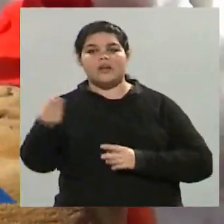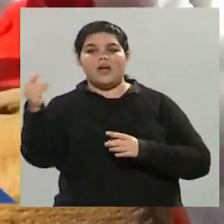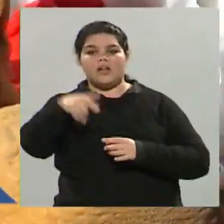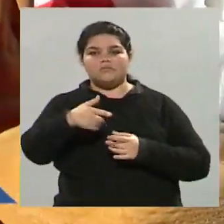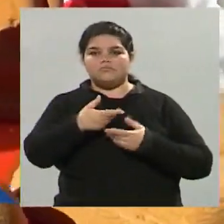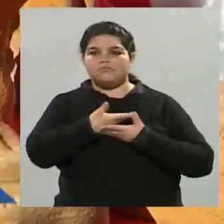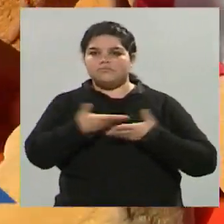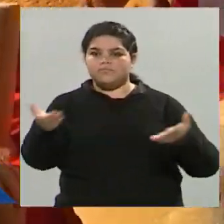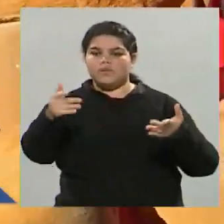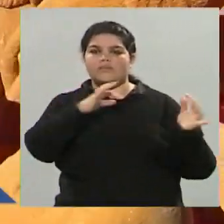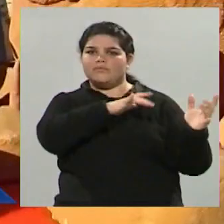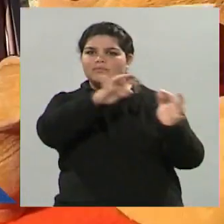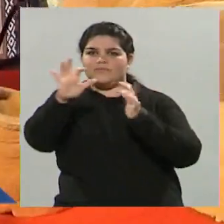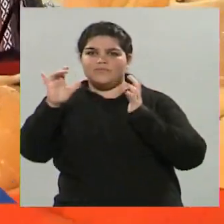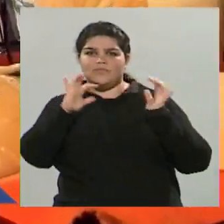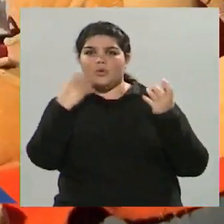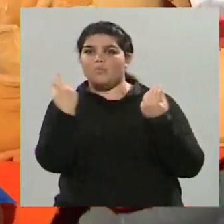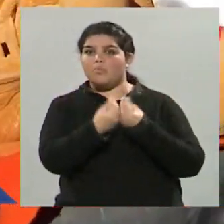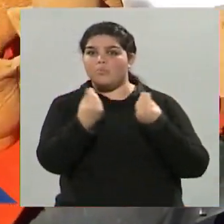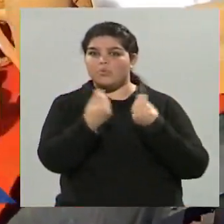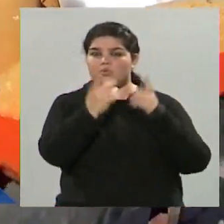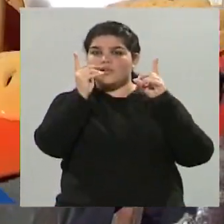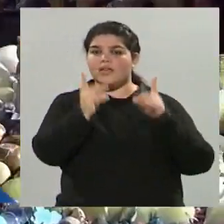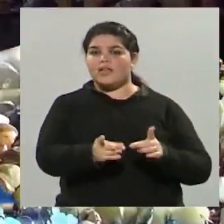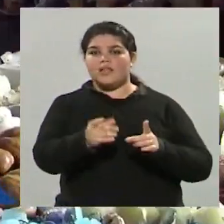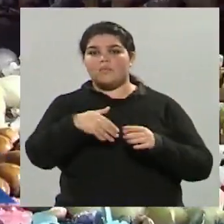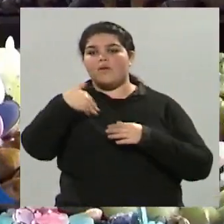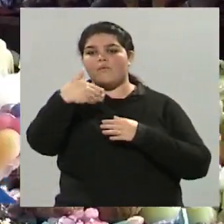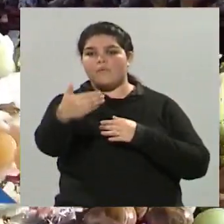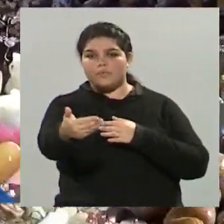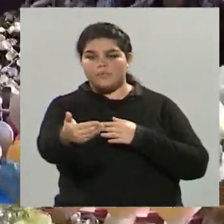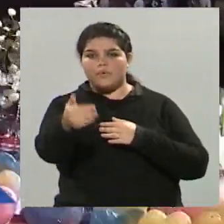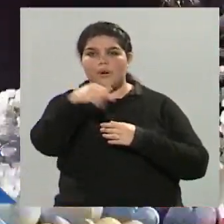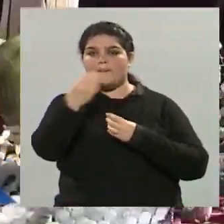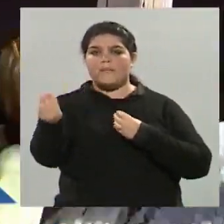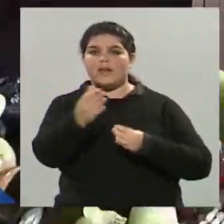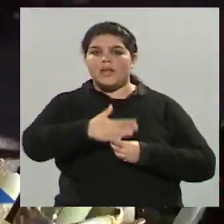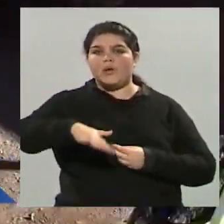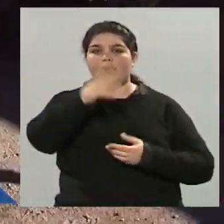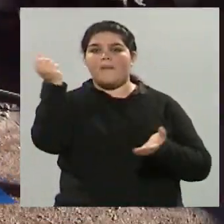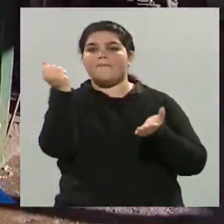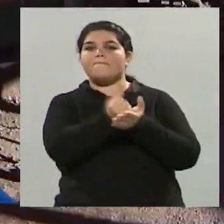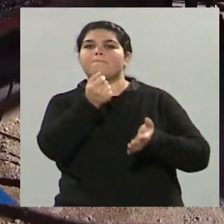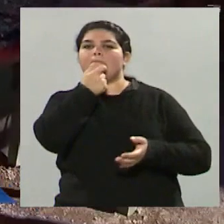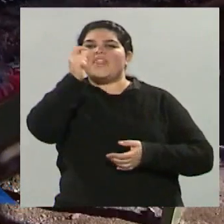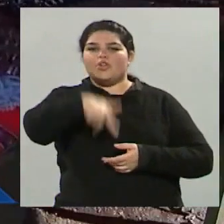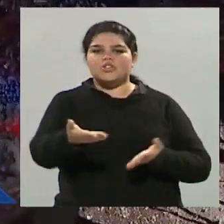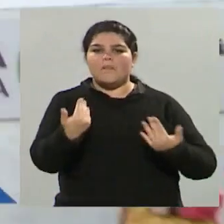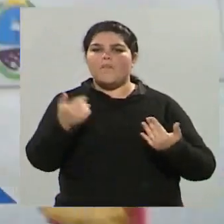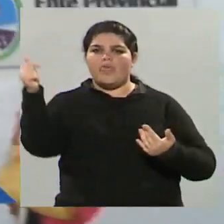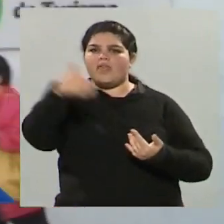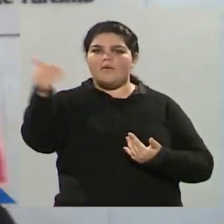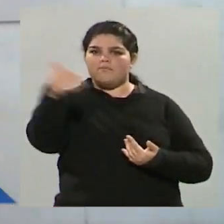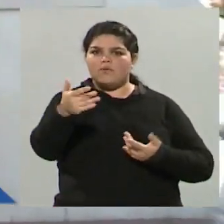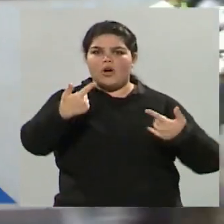gran cobertura mediática y que permiten la proyección de la marca Mendoza a través